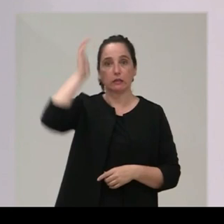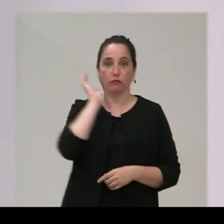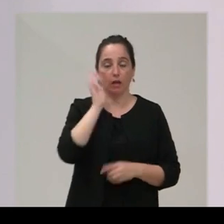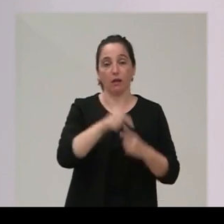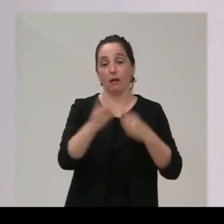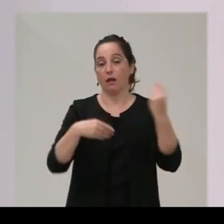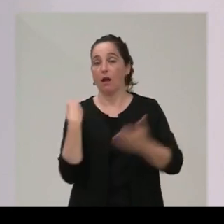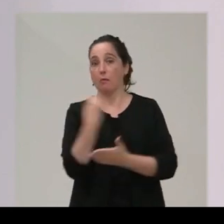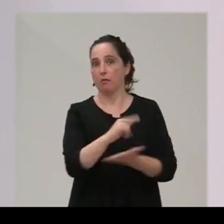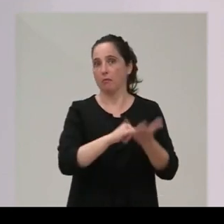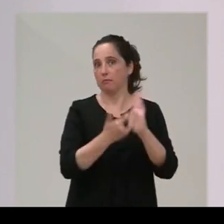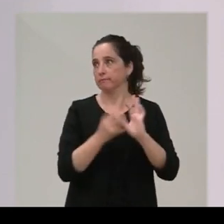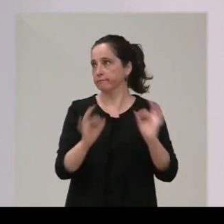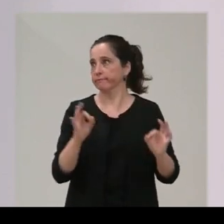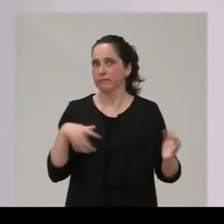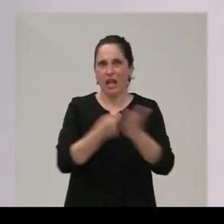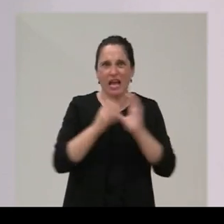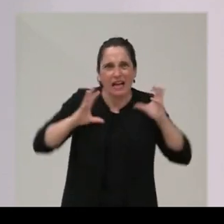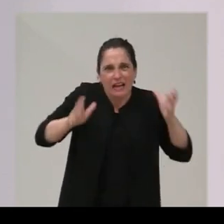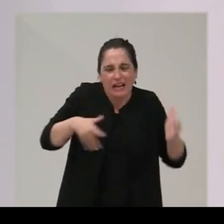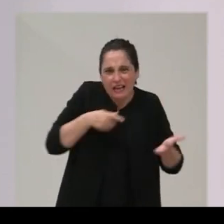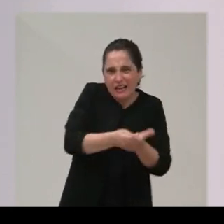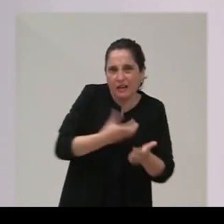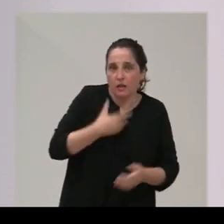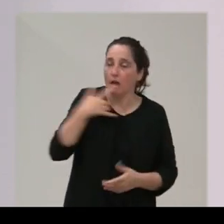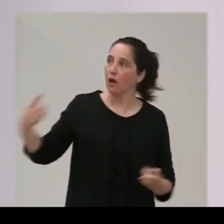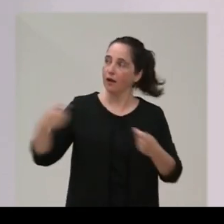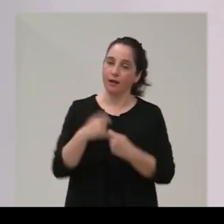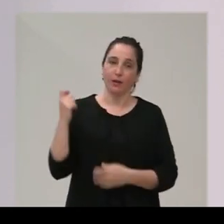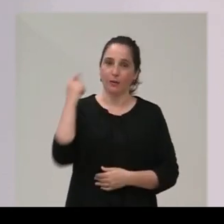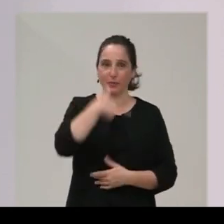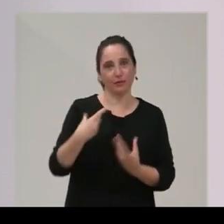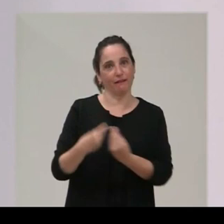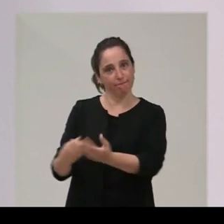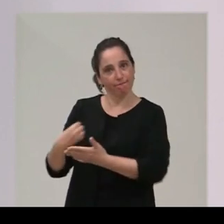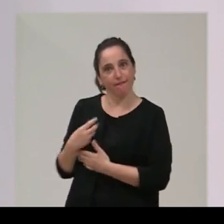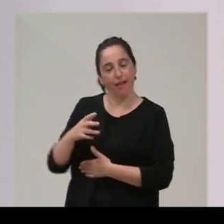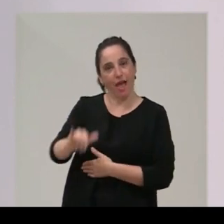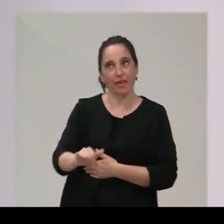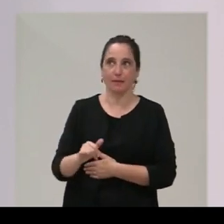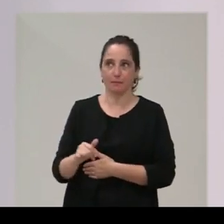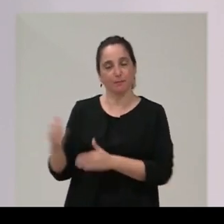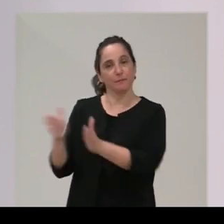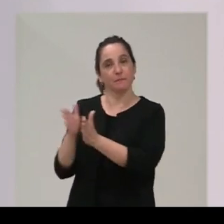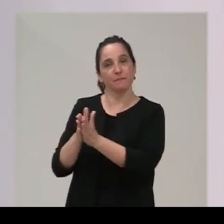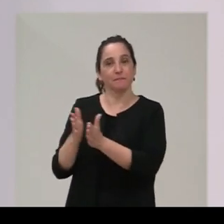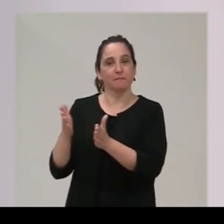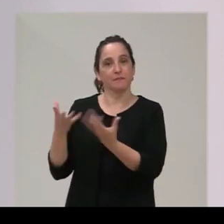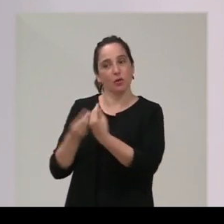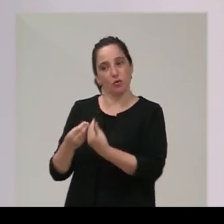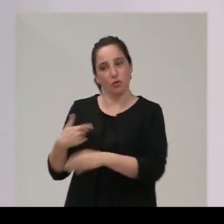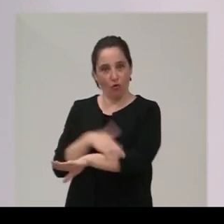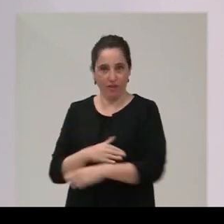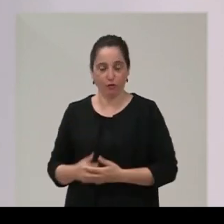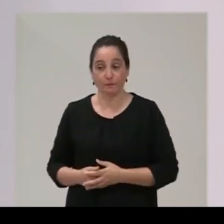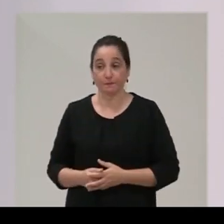esfuerzo improbo que hacía el ayuntamiento de Santander y que ahora volvemos a tener pues de compañero de viaje al gobierno